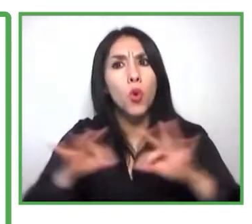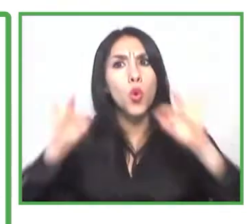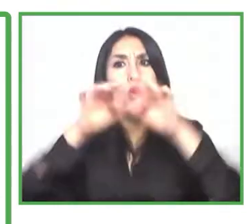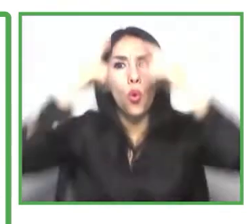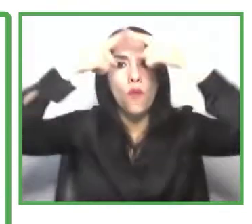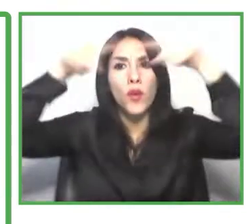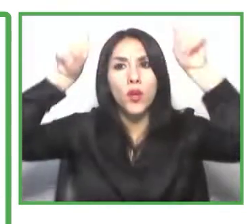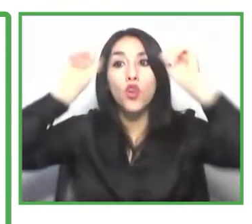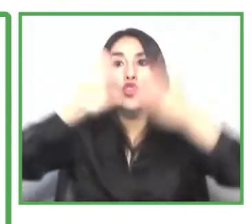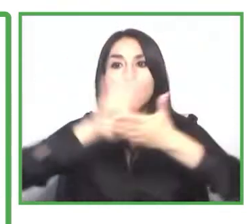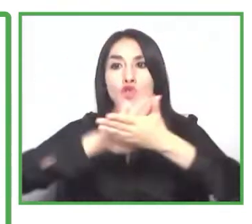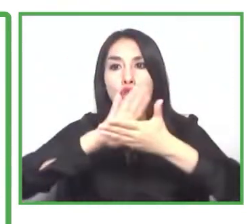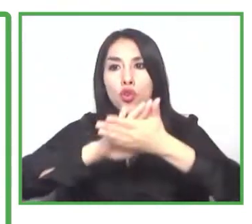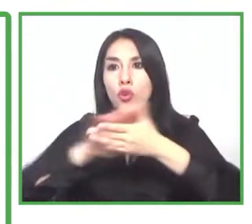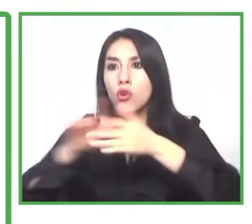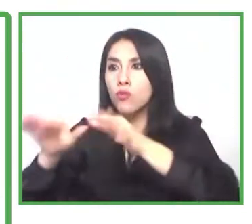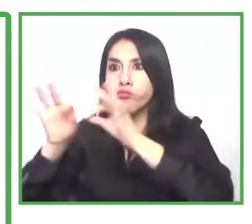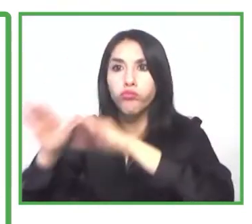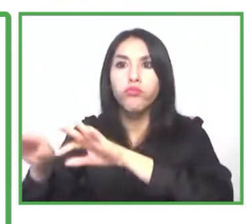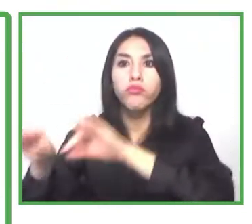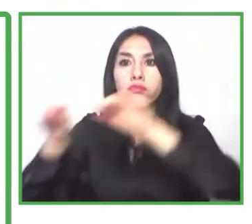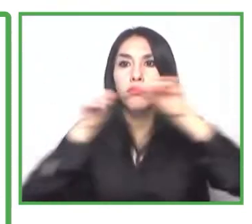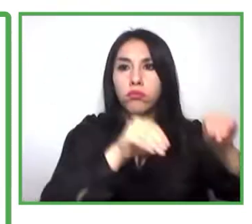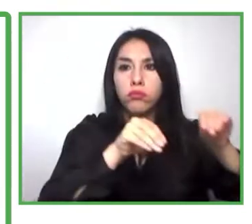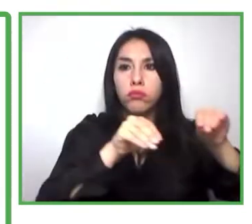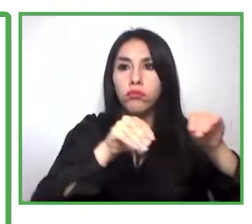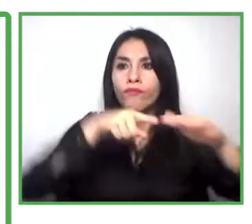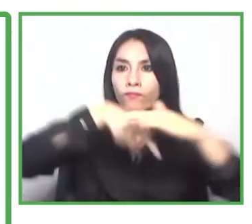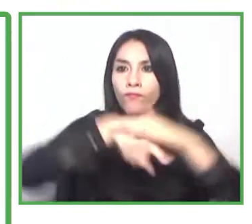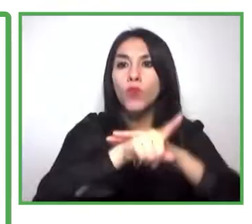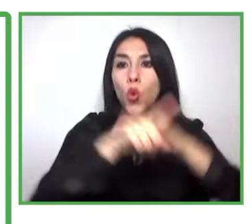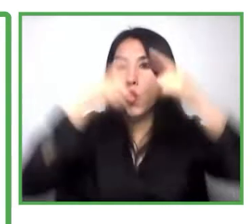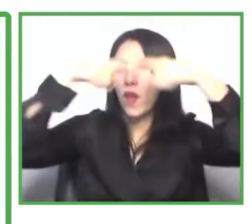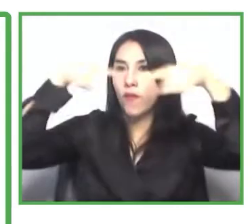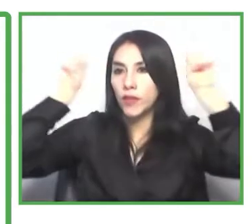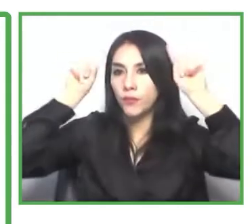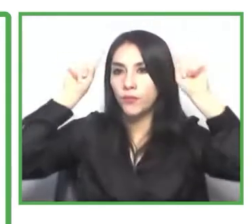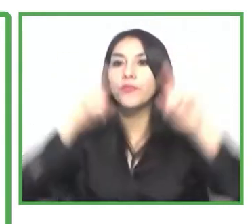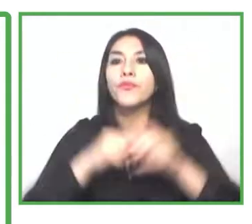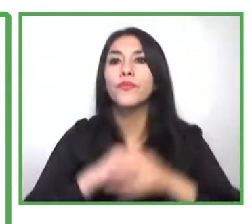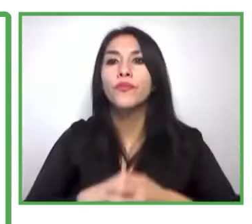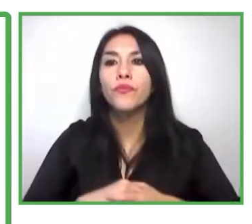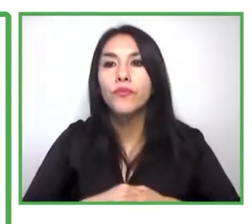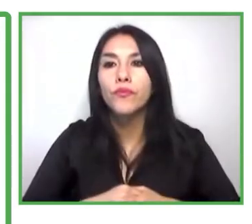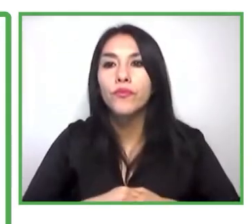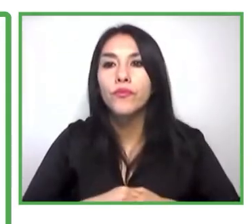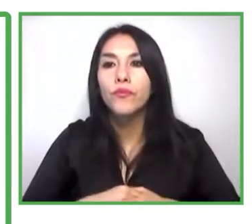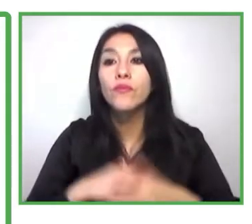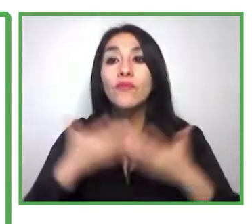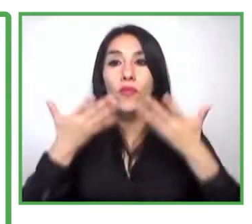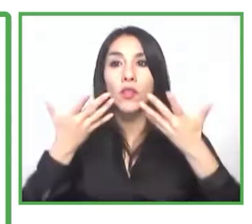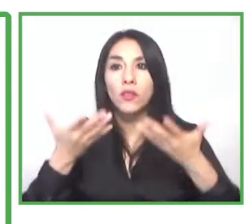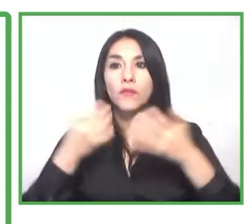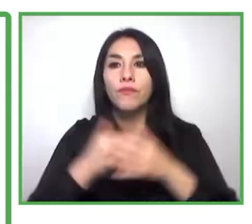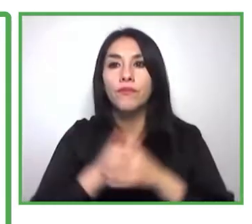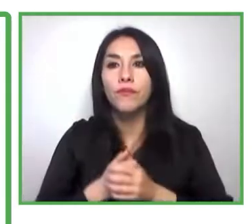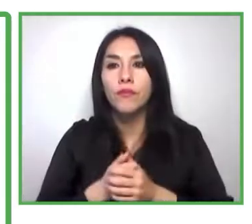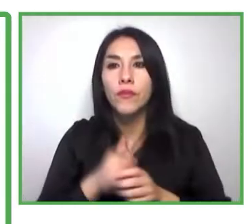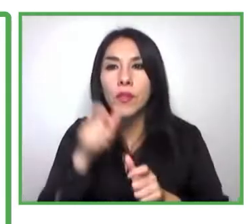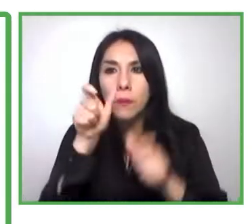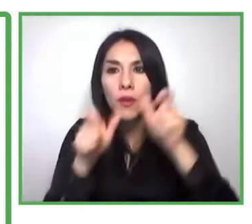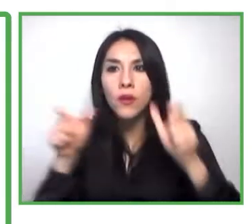Entonces, sin duda que eso ha ido formando más personas con discapacidad profesionalmente. Desde otro punto de vista, hoy día en un contexto más